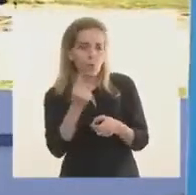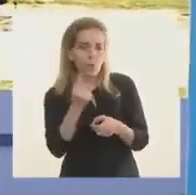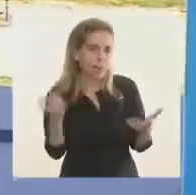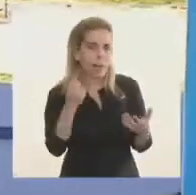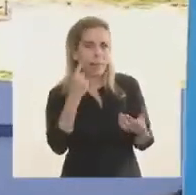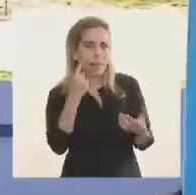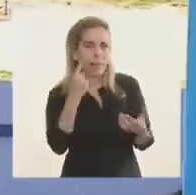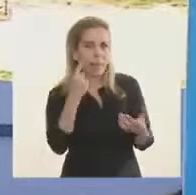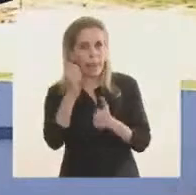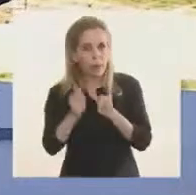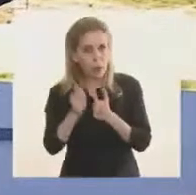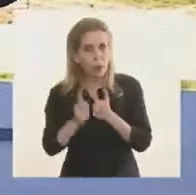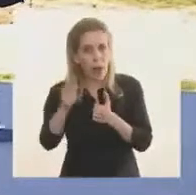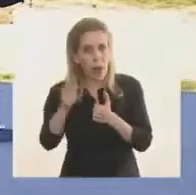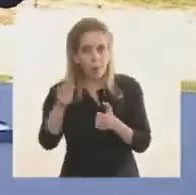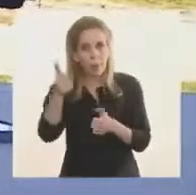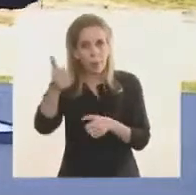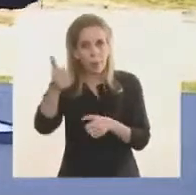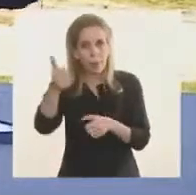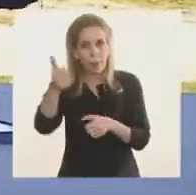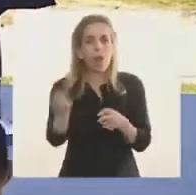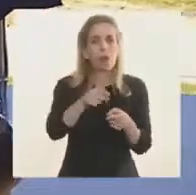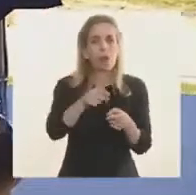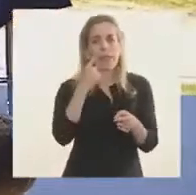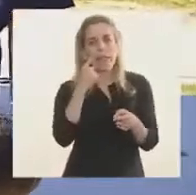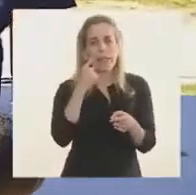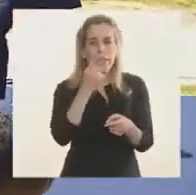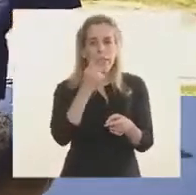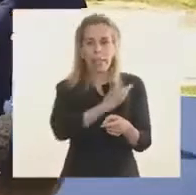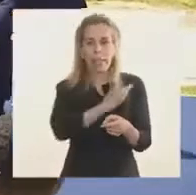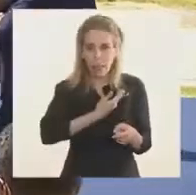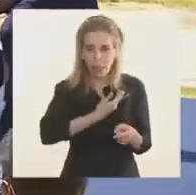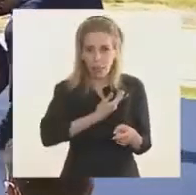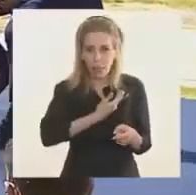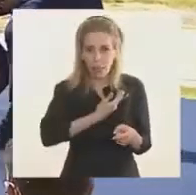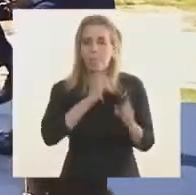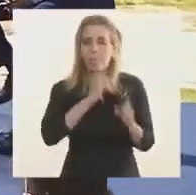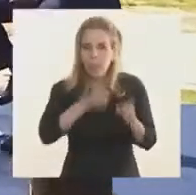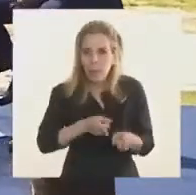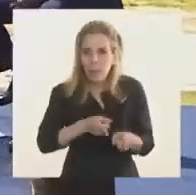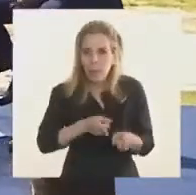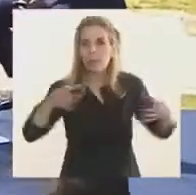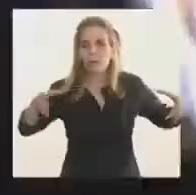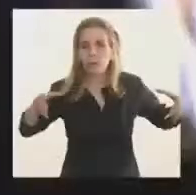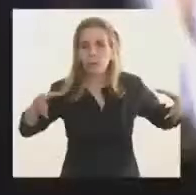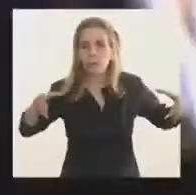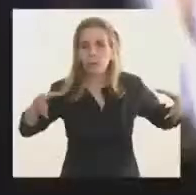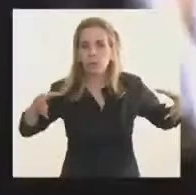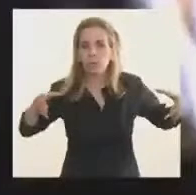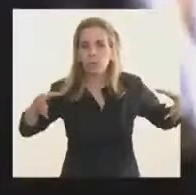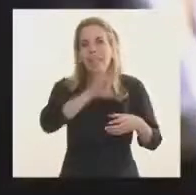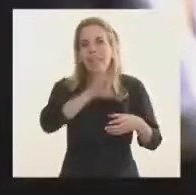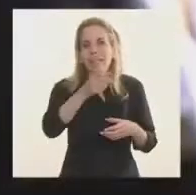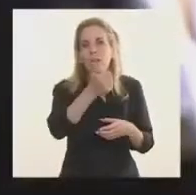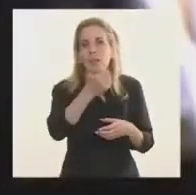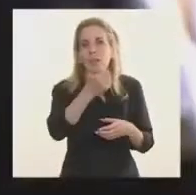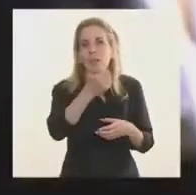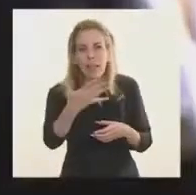Rosario que nos está acompañando, el intendente de Santa Fe que nos está acompañando también, y los 365